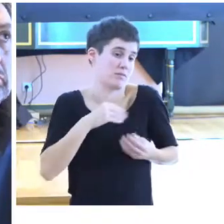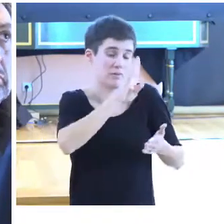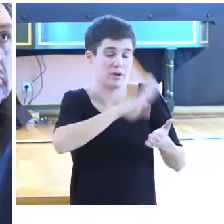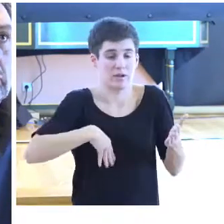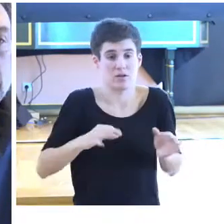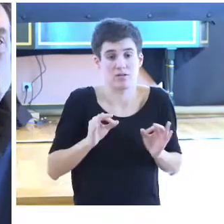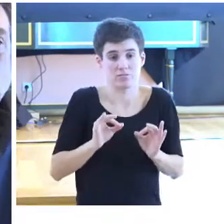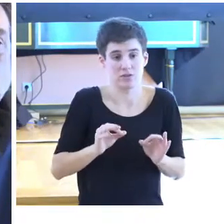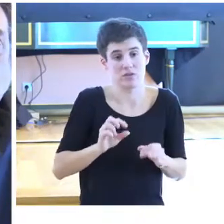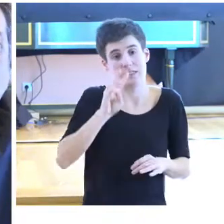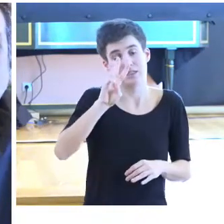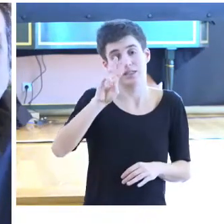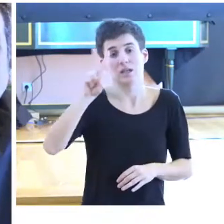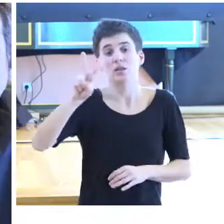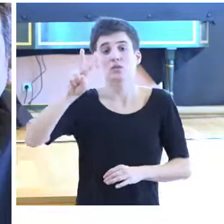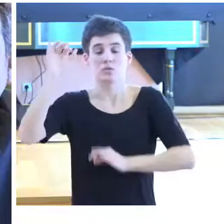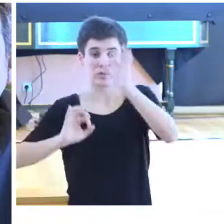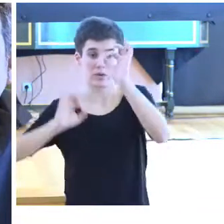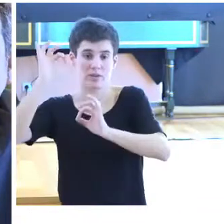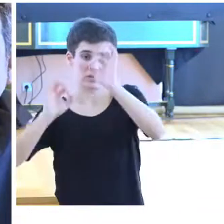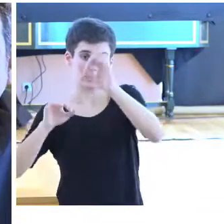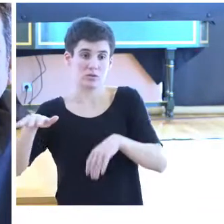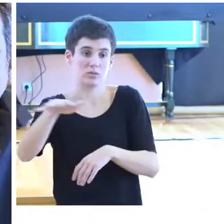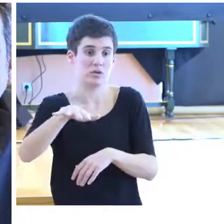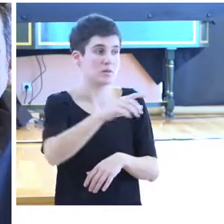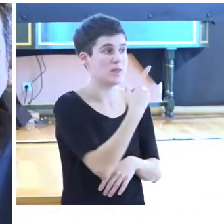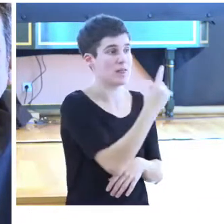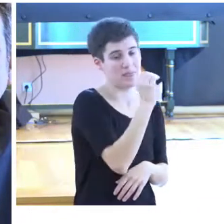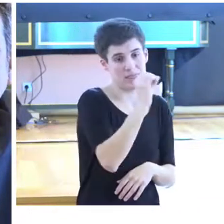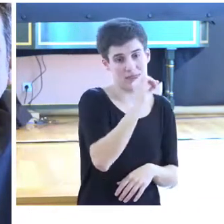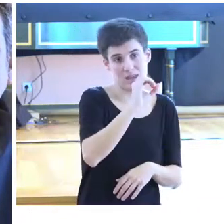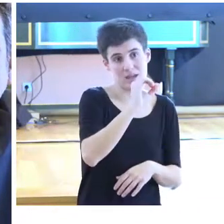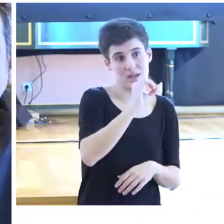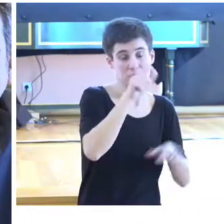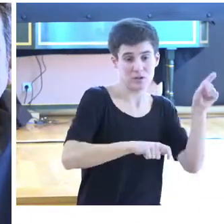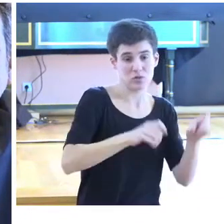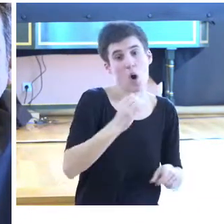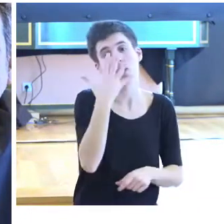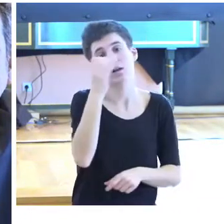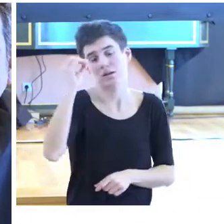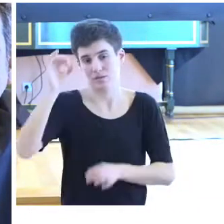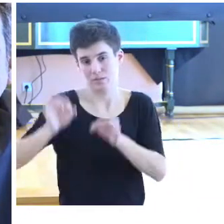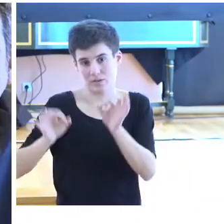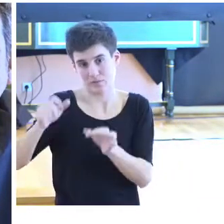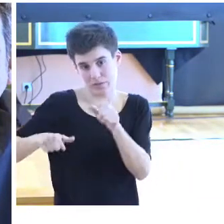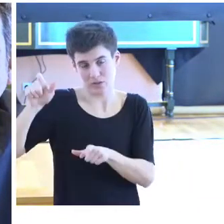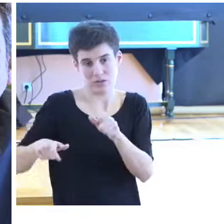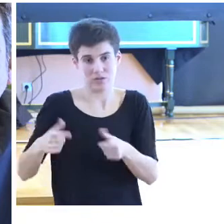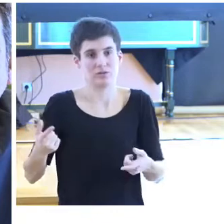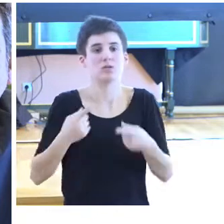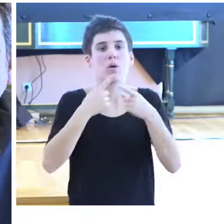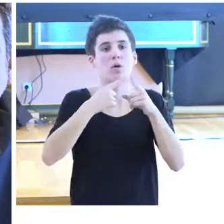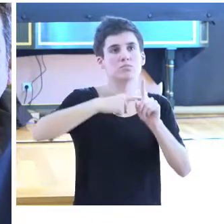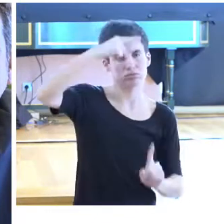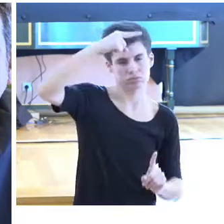mientras que el 32% de la población vive en municipios de 100 a 500 habitantes. Una distribución muy desigual, que eso también